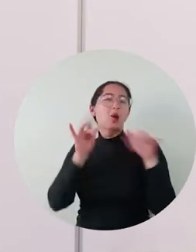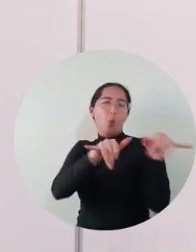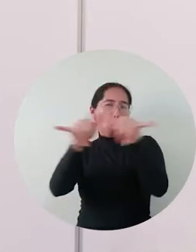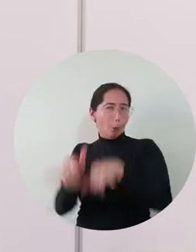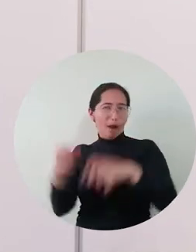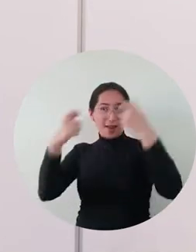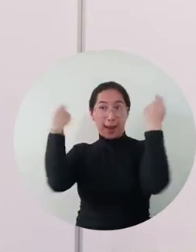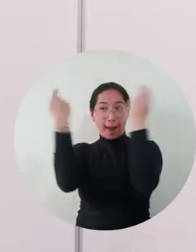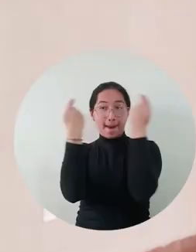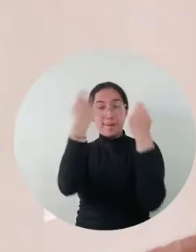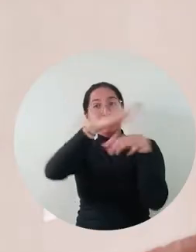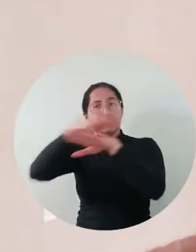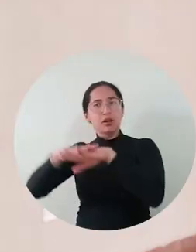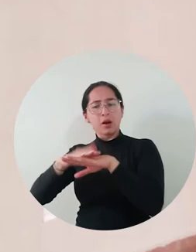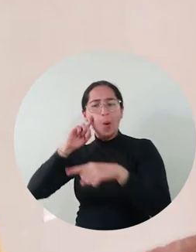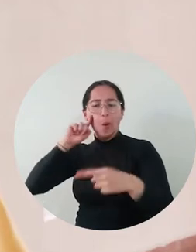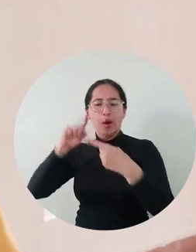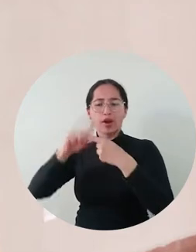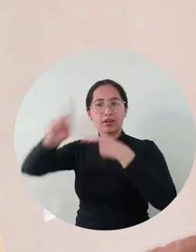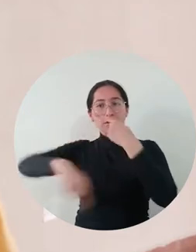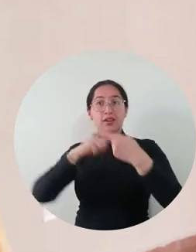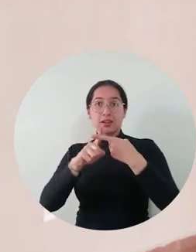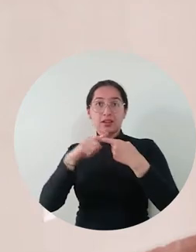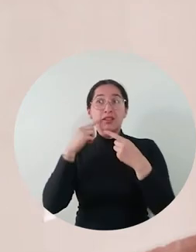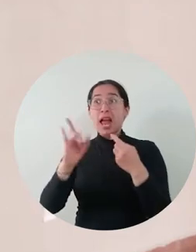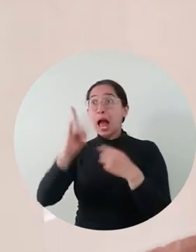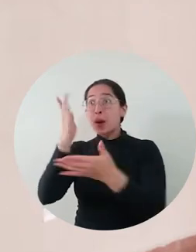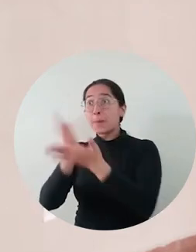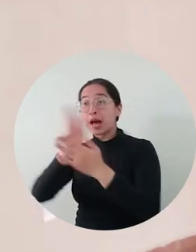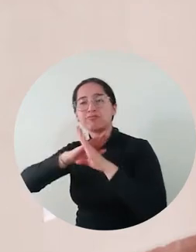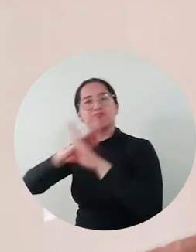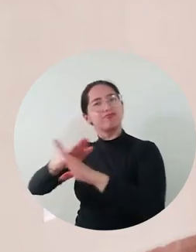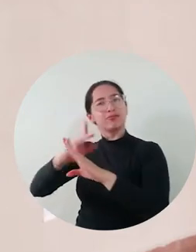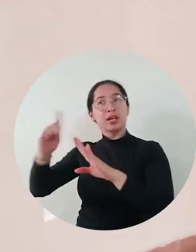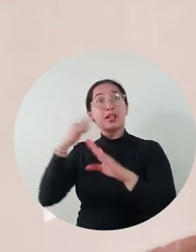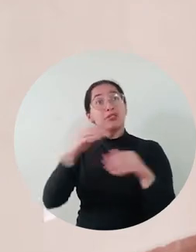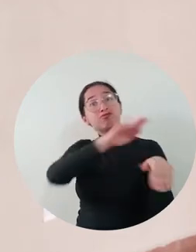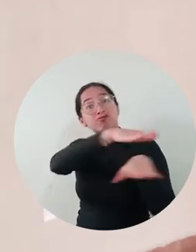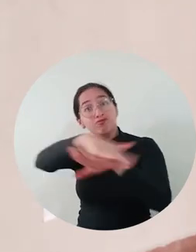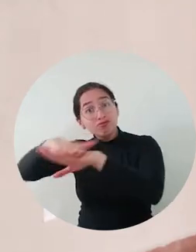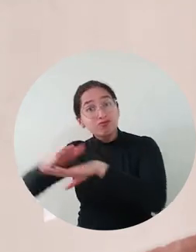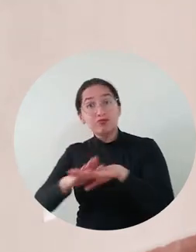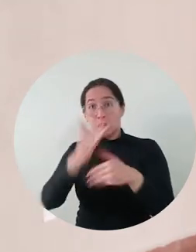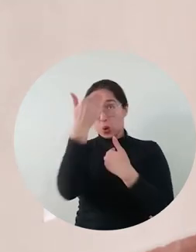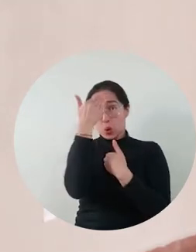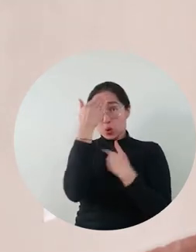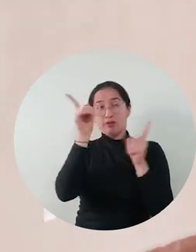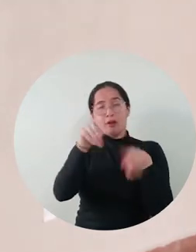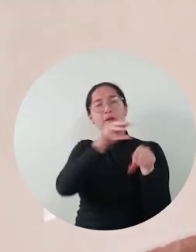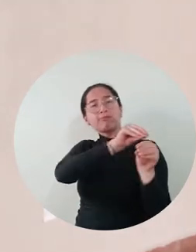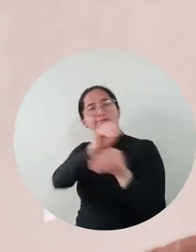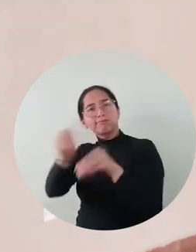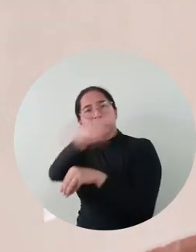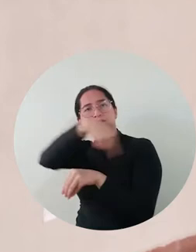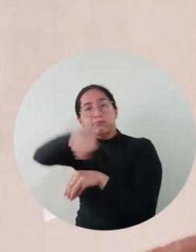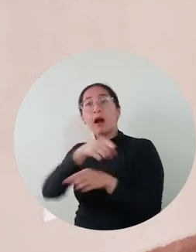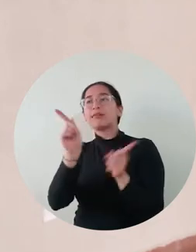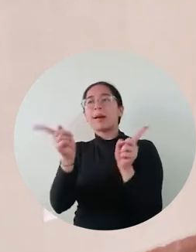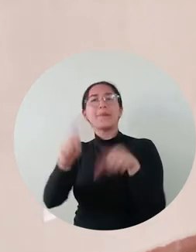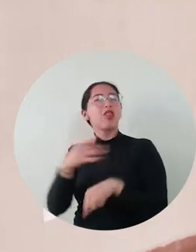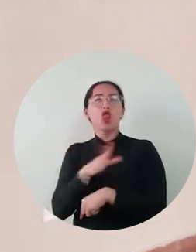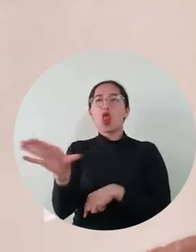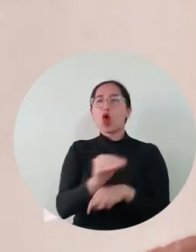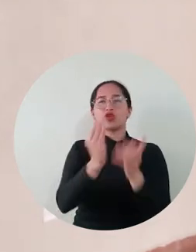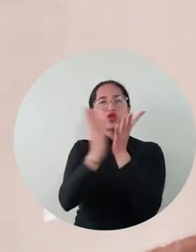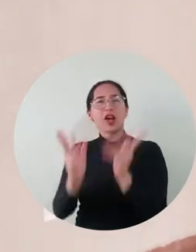este tipo de campañas. Se busca, uno, prevenir, dos, concienciar, tres, educar y, por supuesto, generarle los